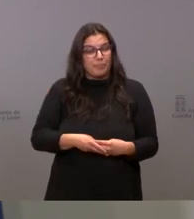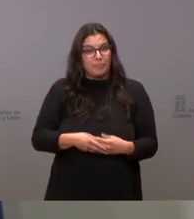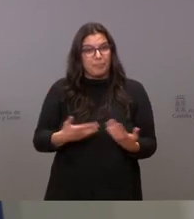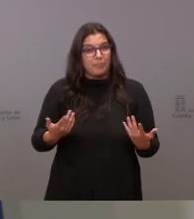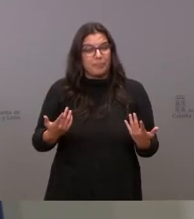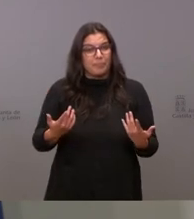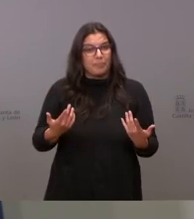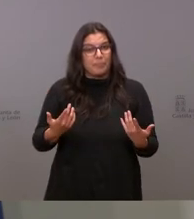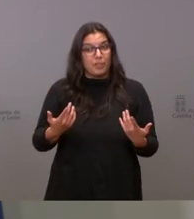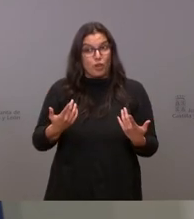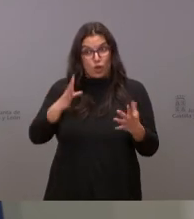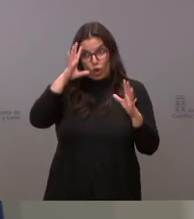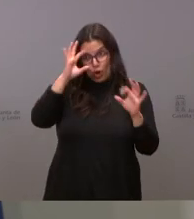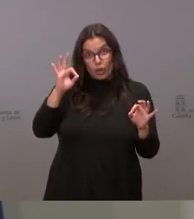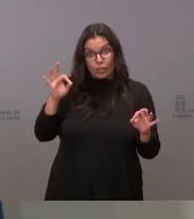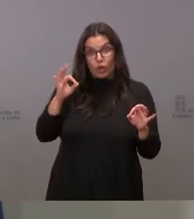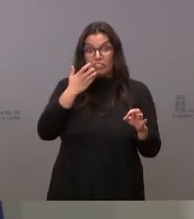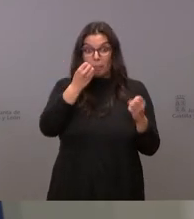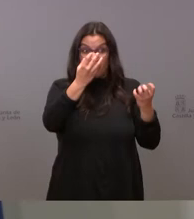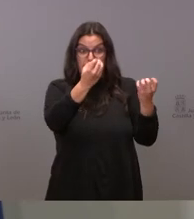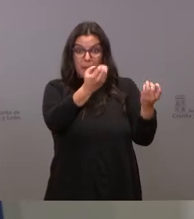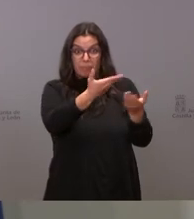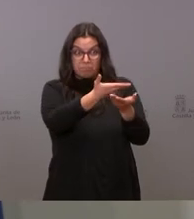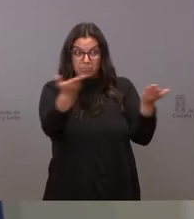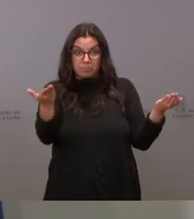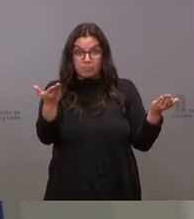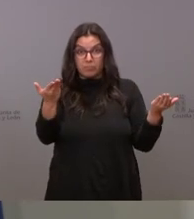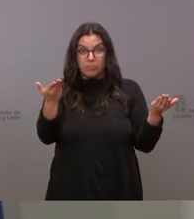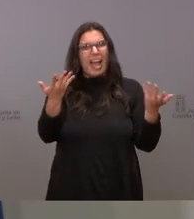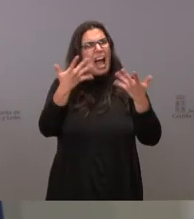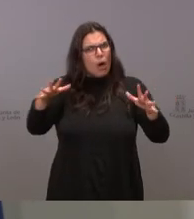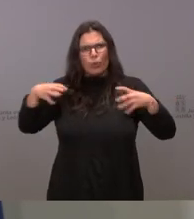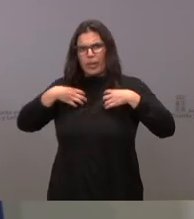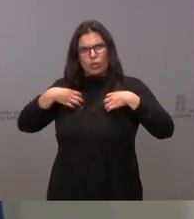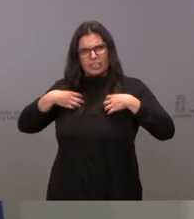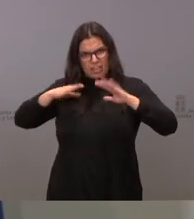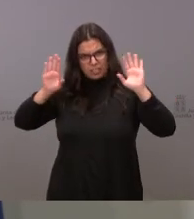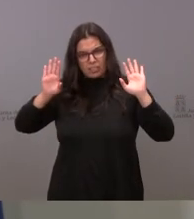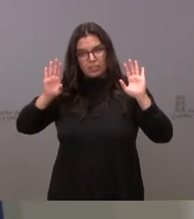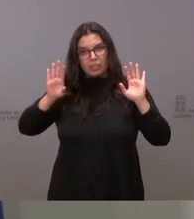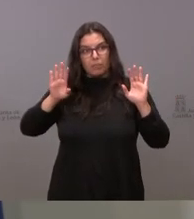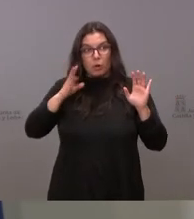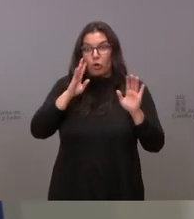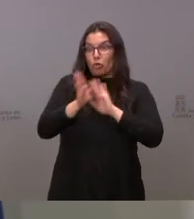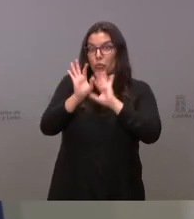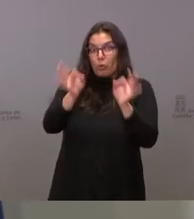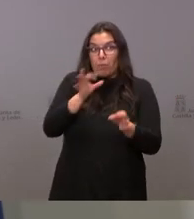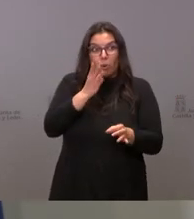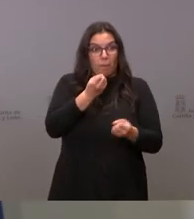lo sensato desde el punto de vista político, insisto, aunque uno fuera solamente egoísta, es continuar. pero es que